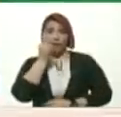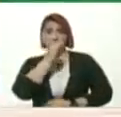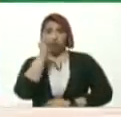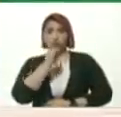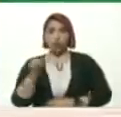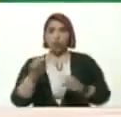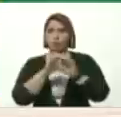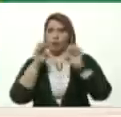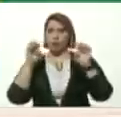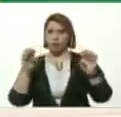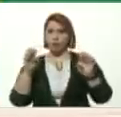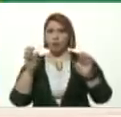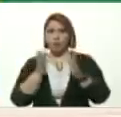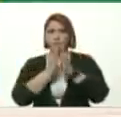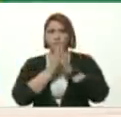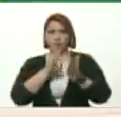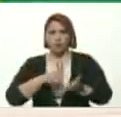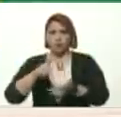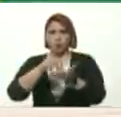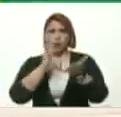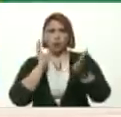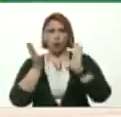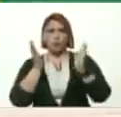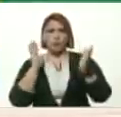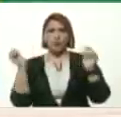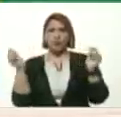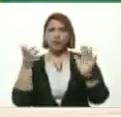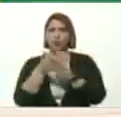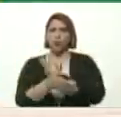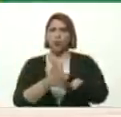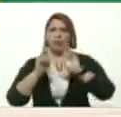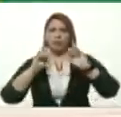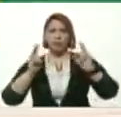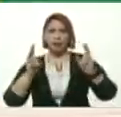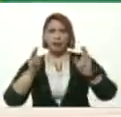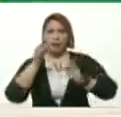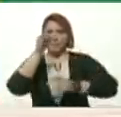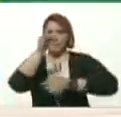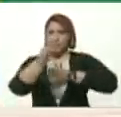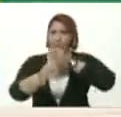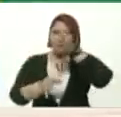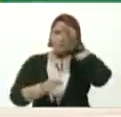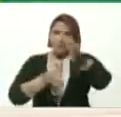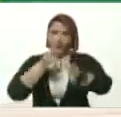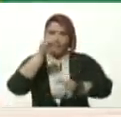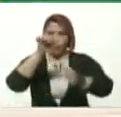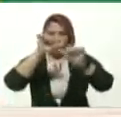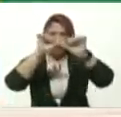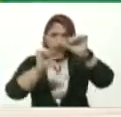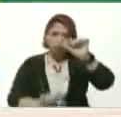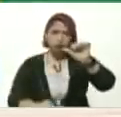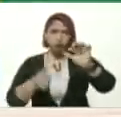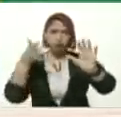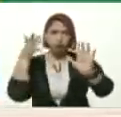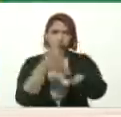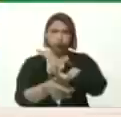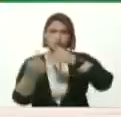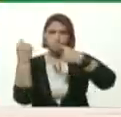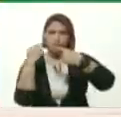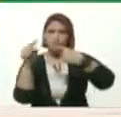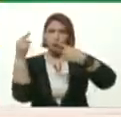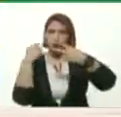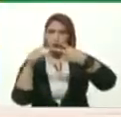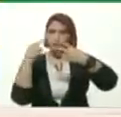Presentes Pudiera Conversar Sobre el tema Explicitar Más Qué cosas Creen